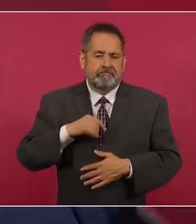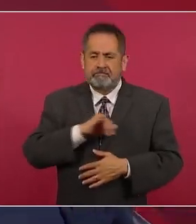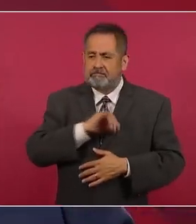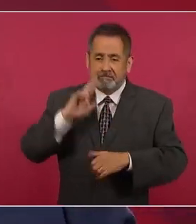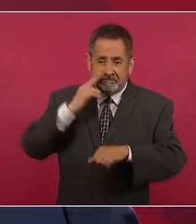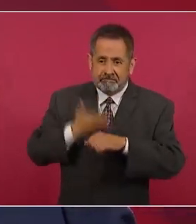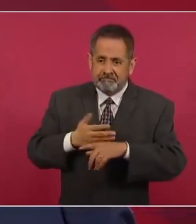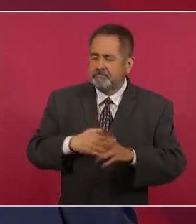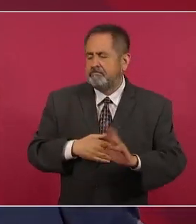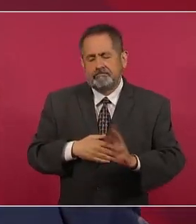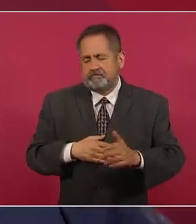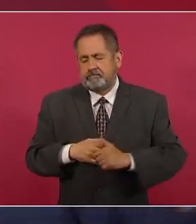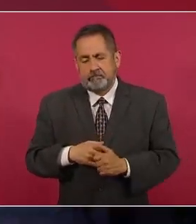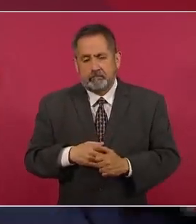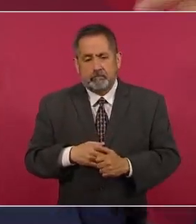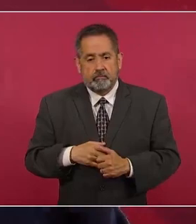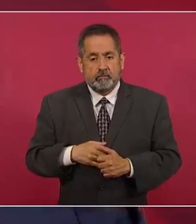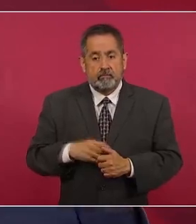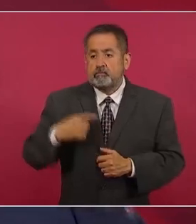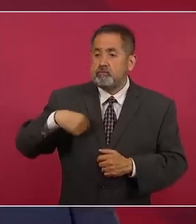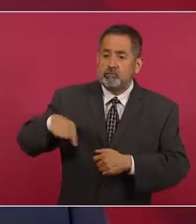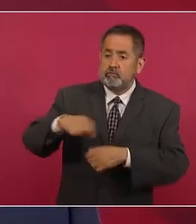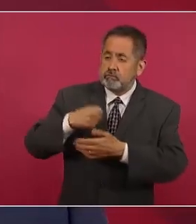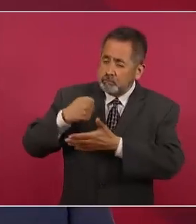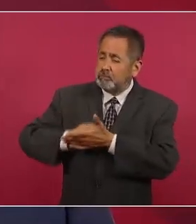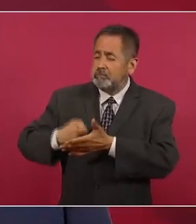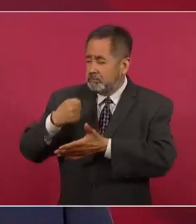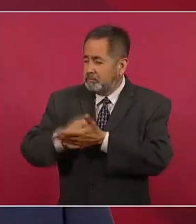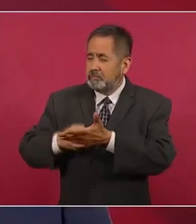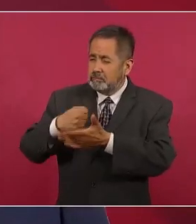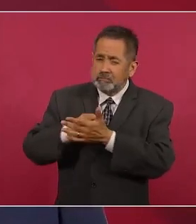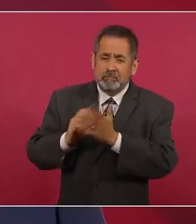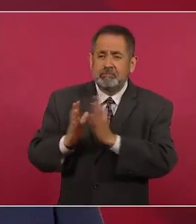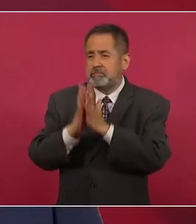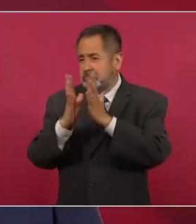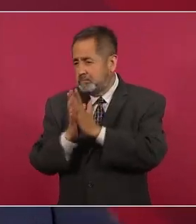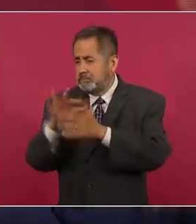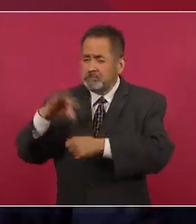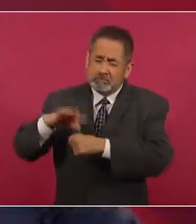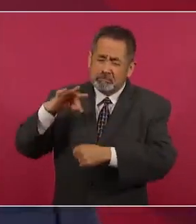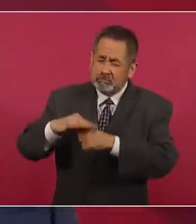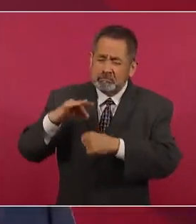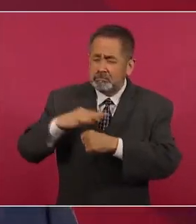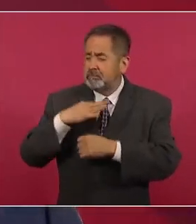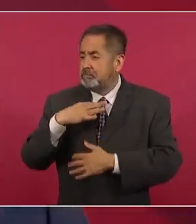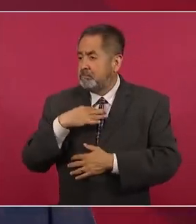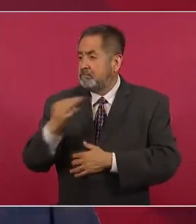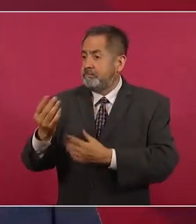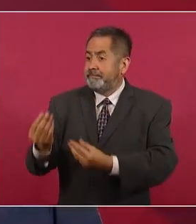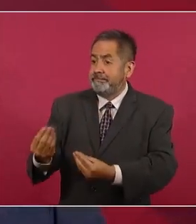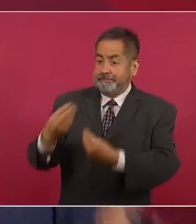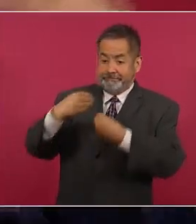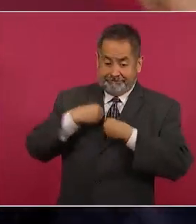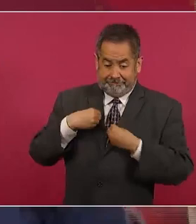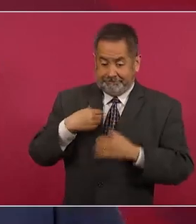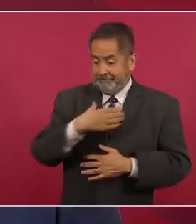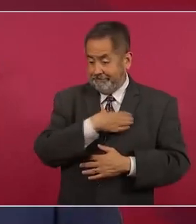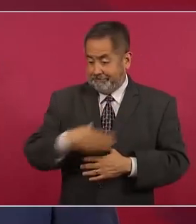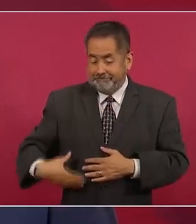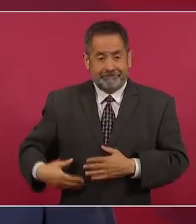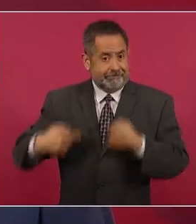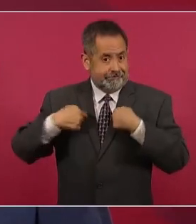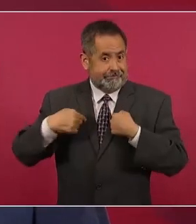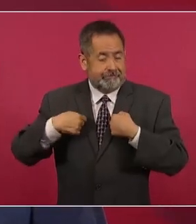surgir de un movimiento democrático, venir de una lucha democrática, llegar a la presidencia, tener la